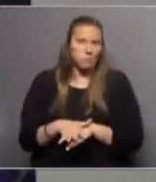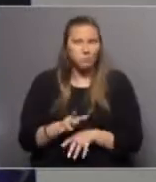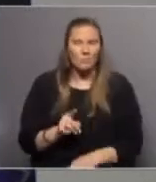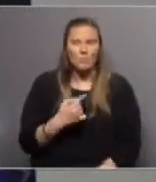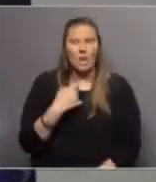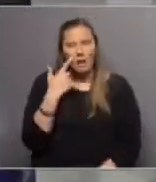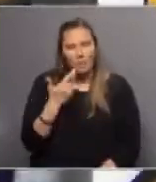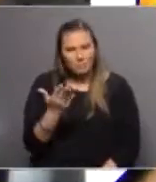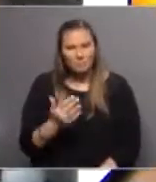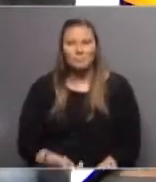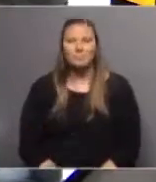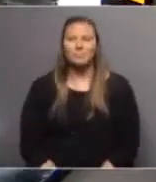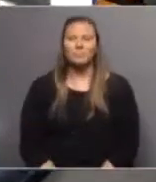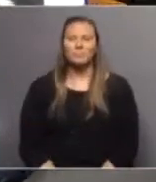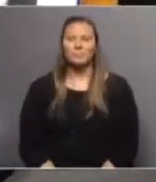Vemos cómo continúa esto.